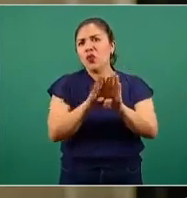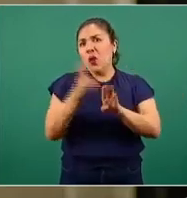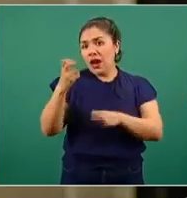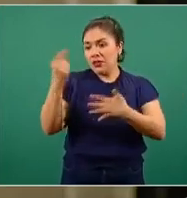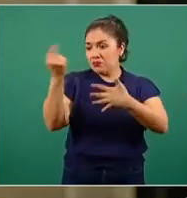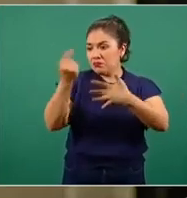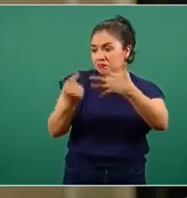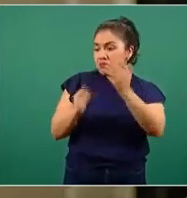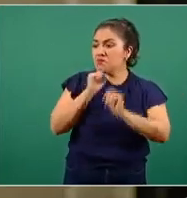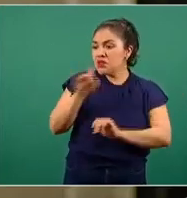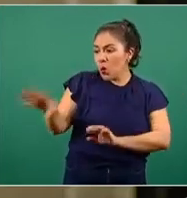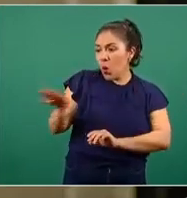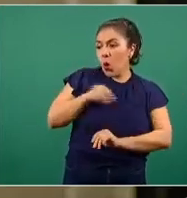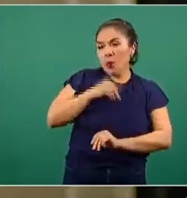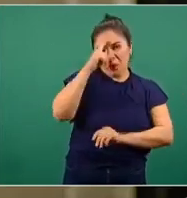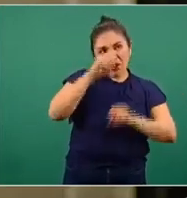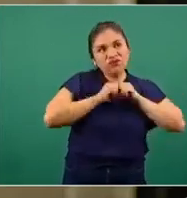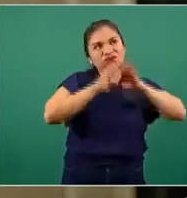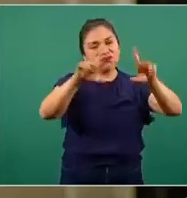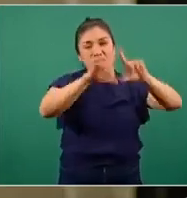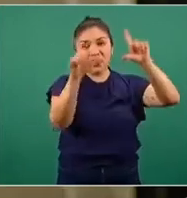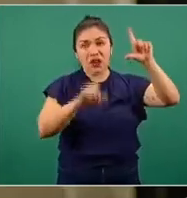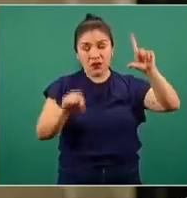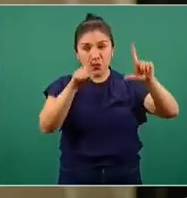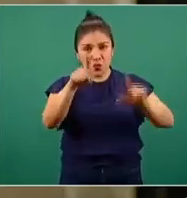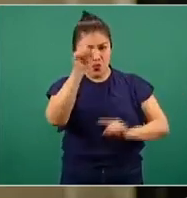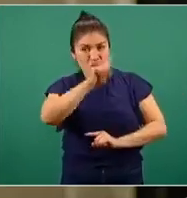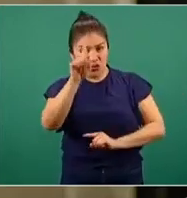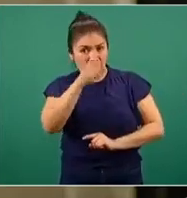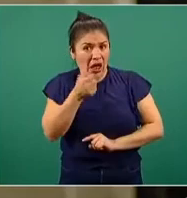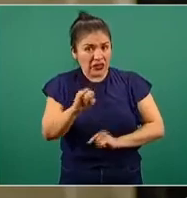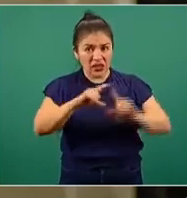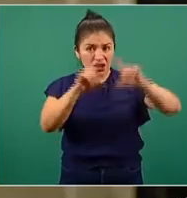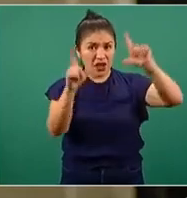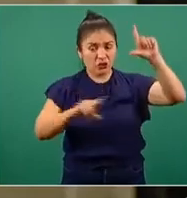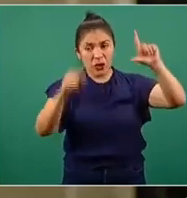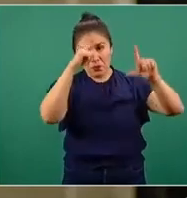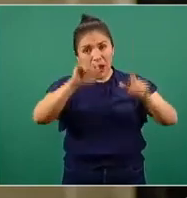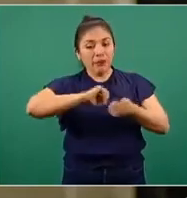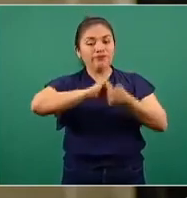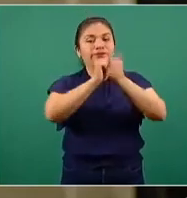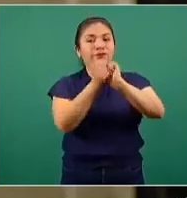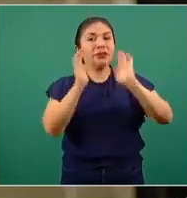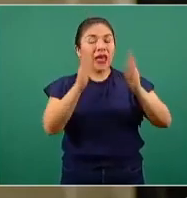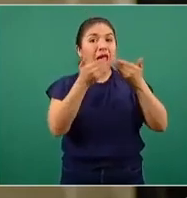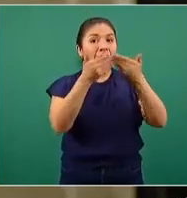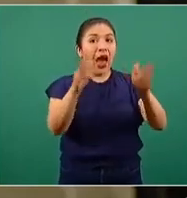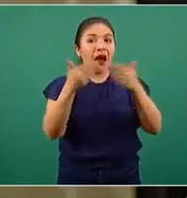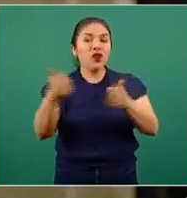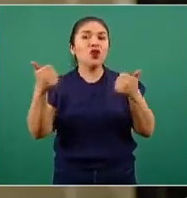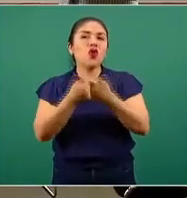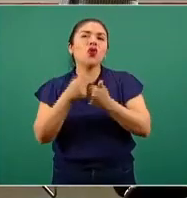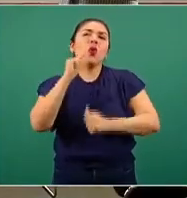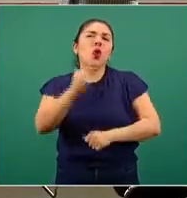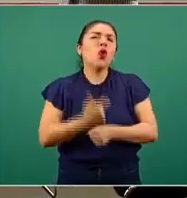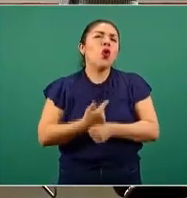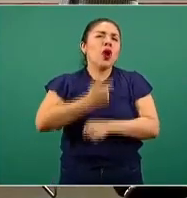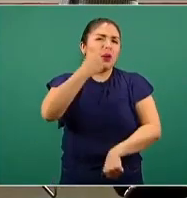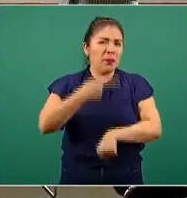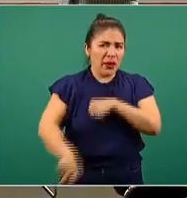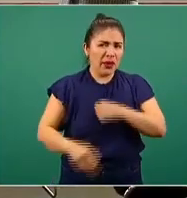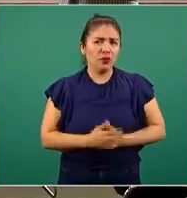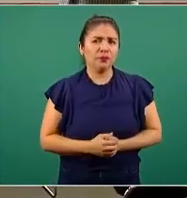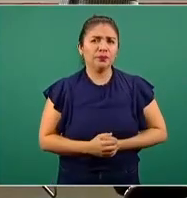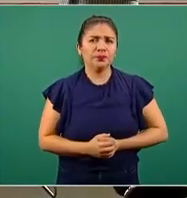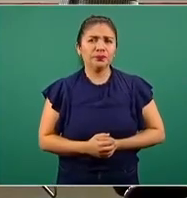medidas que ha implementado la jefa de gobierno la recomendaría el sector salud a nivel nacional para una reactivación sin arriesgar también? Sí,